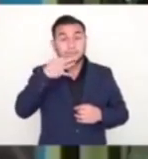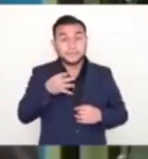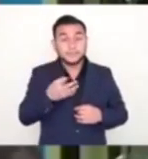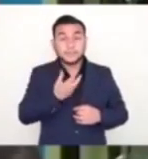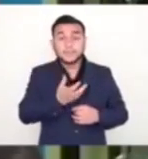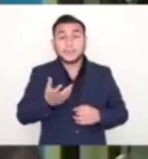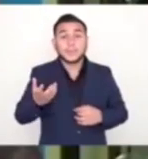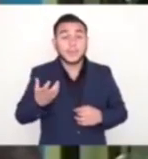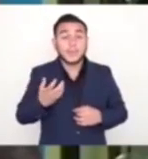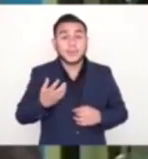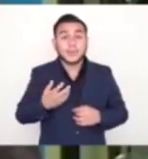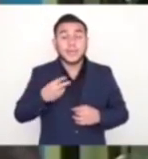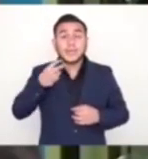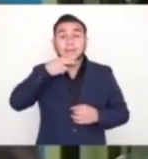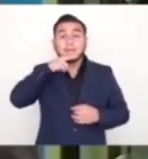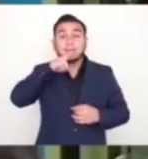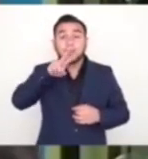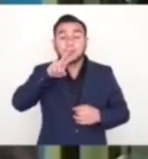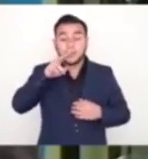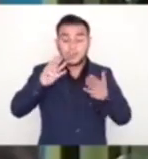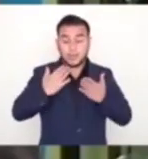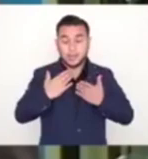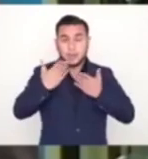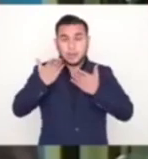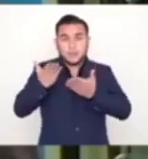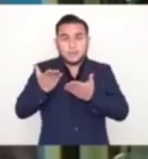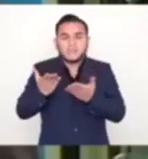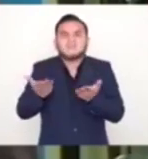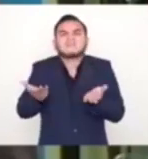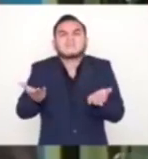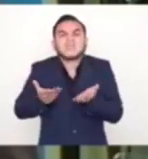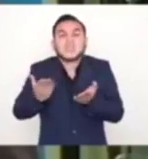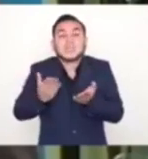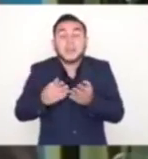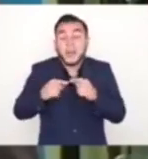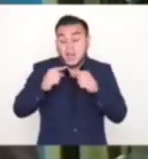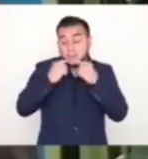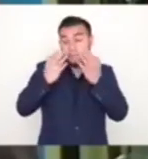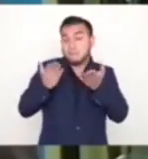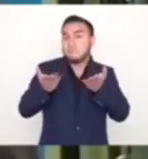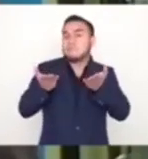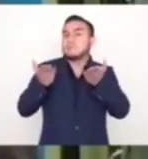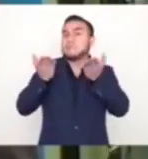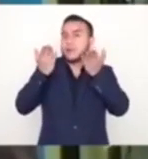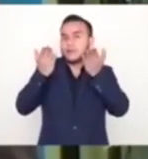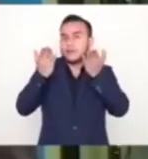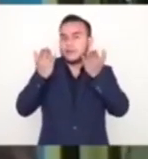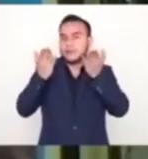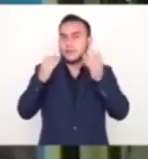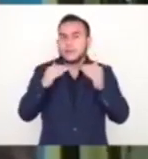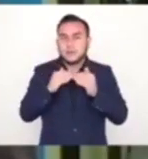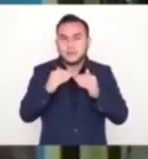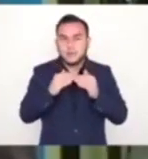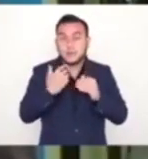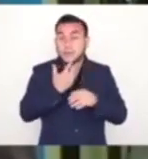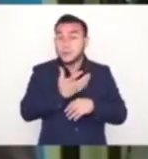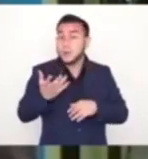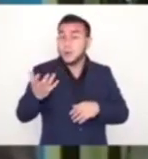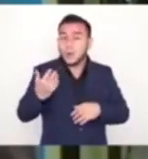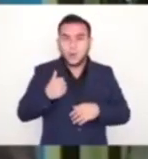el FMLN busca beneficiarse de la popularidad y de las medidas